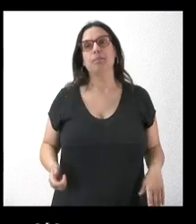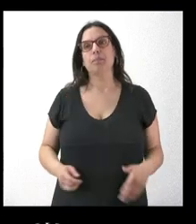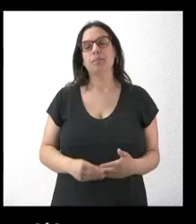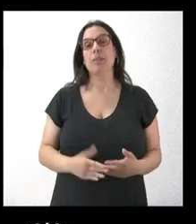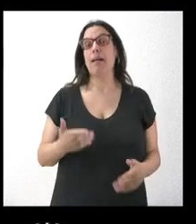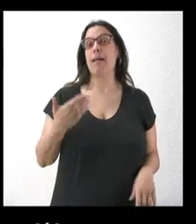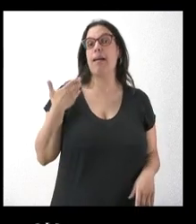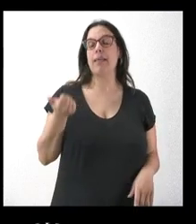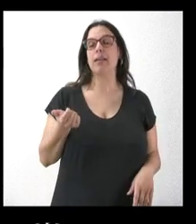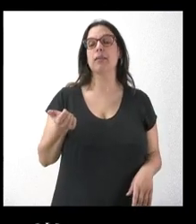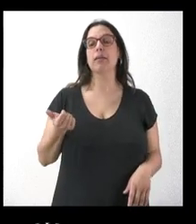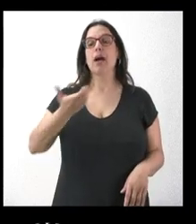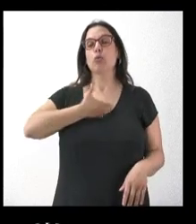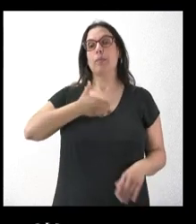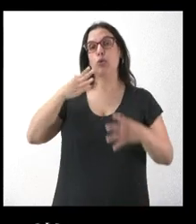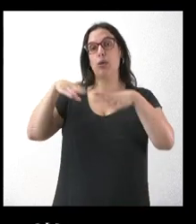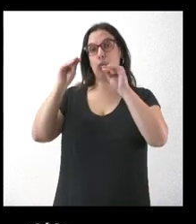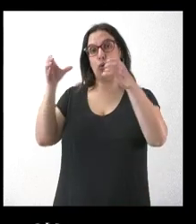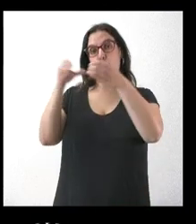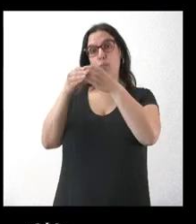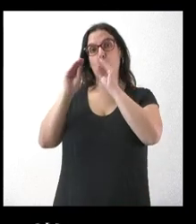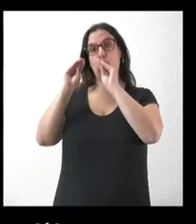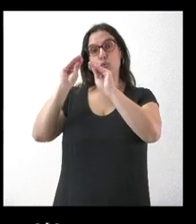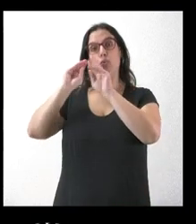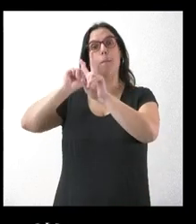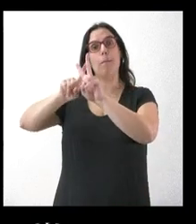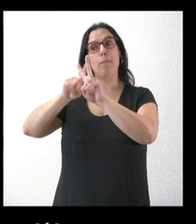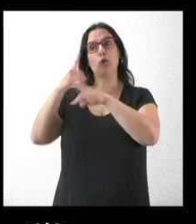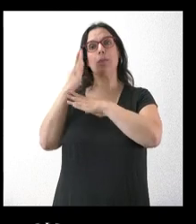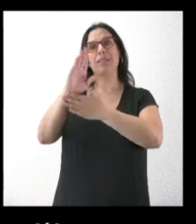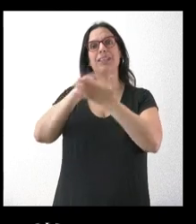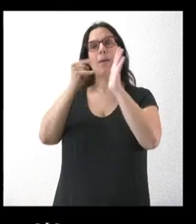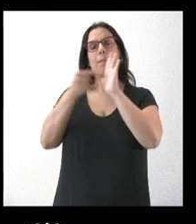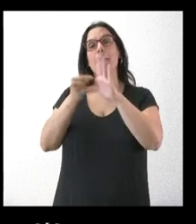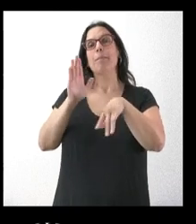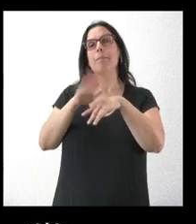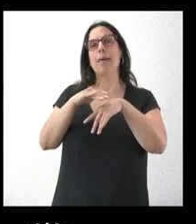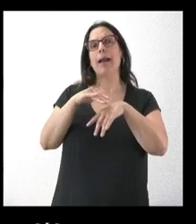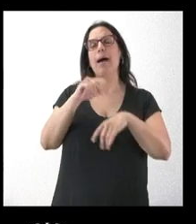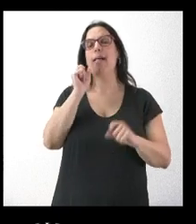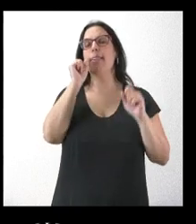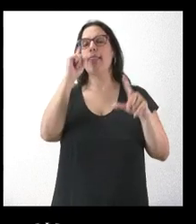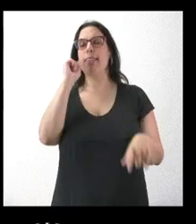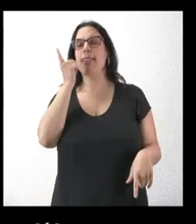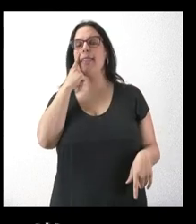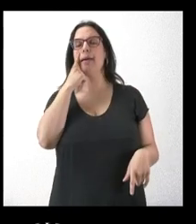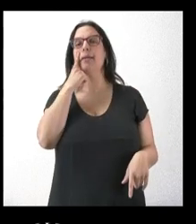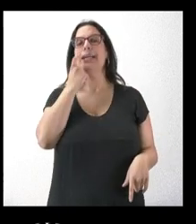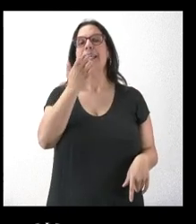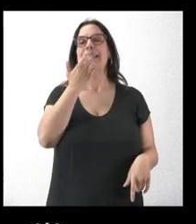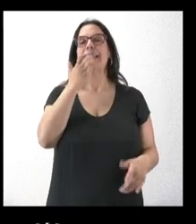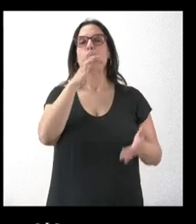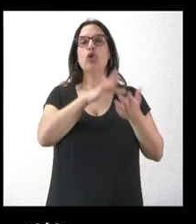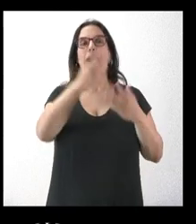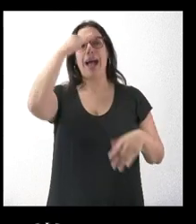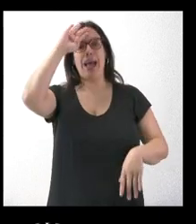Ayer, Vox, en el Ayuntamiento de Burgos, presentó un plan para detectar posibles casos de empadramiento ilegal en la